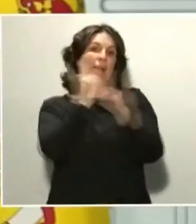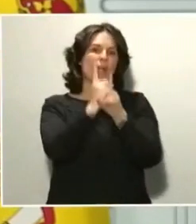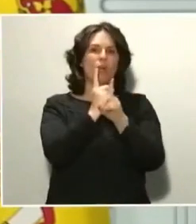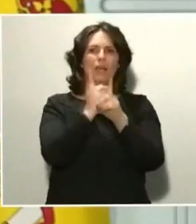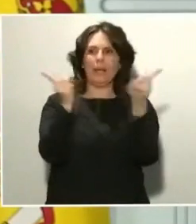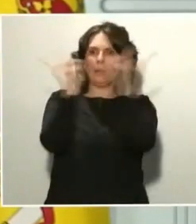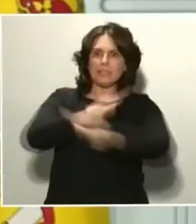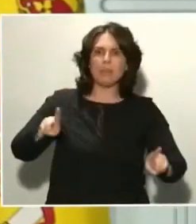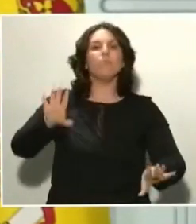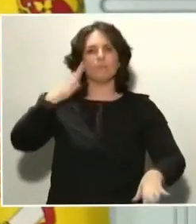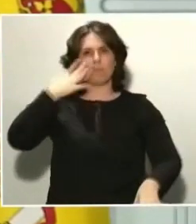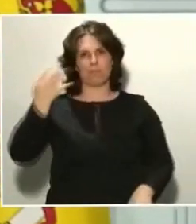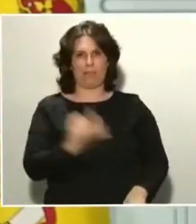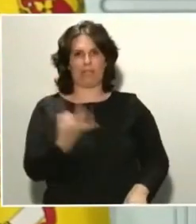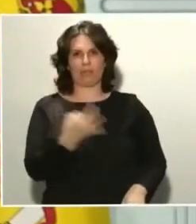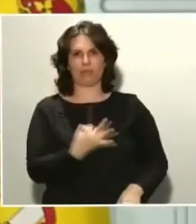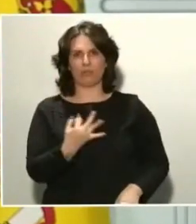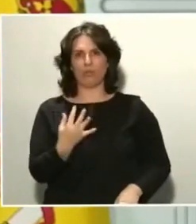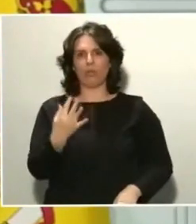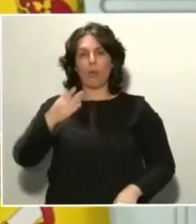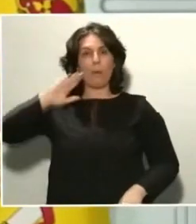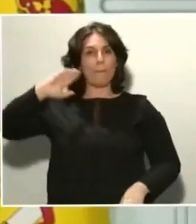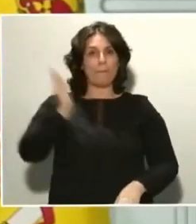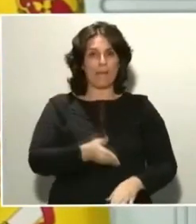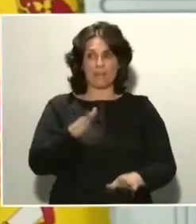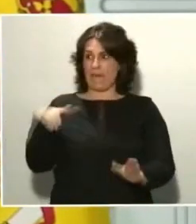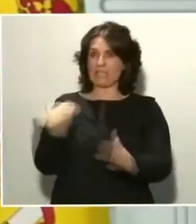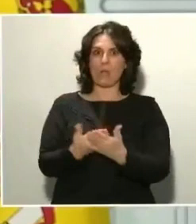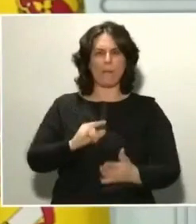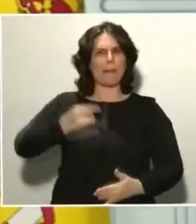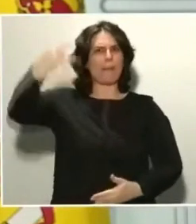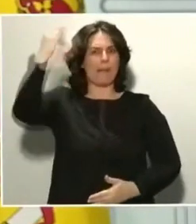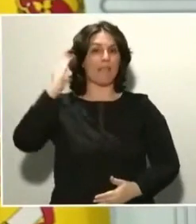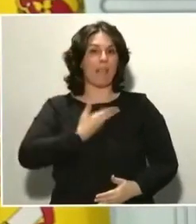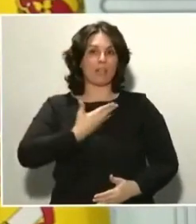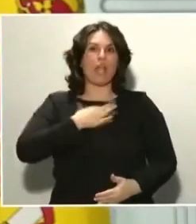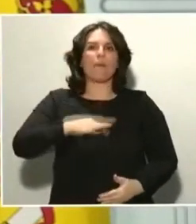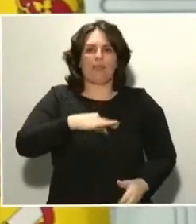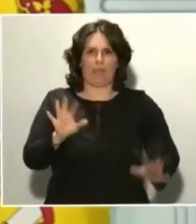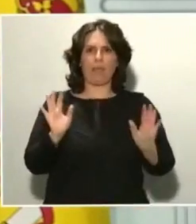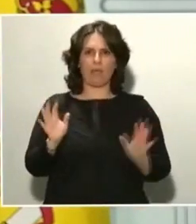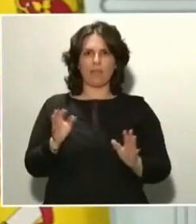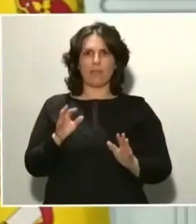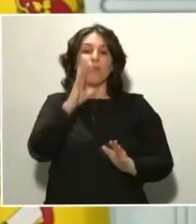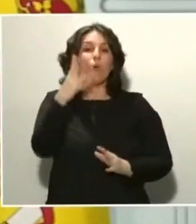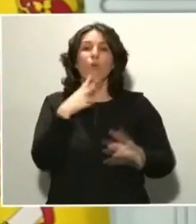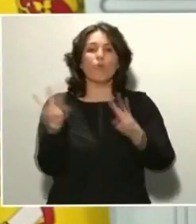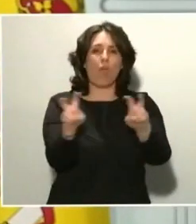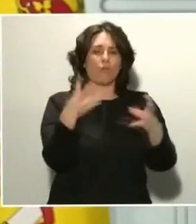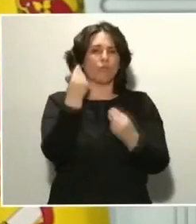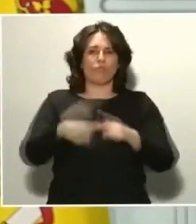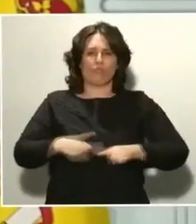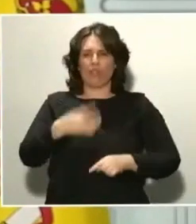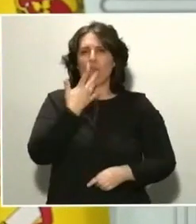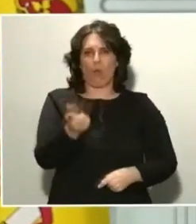hacer daño se ha visto multiplicada hasta ahora porque es nuevo y todavía desconocido en muchos aspectos. Cuanto mayor y más rápido